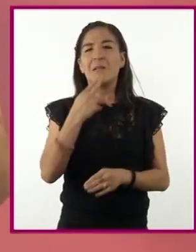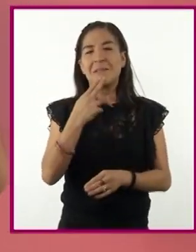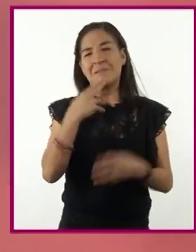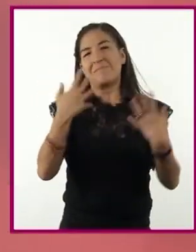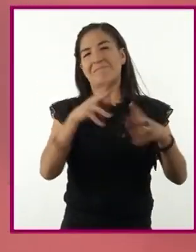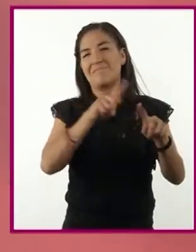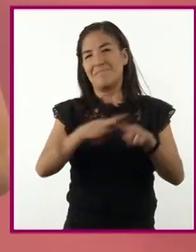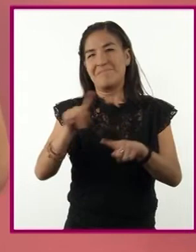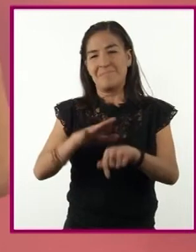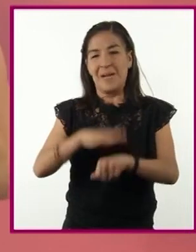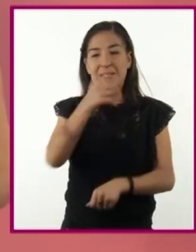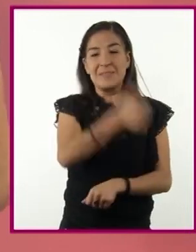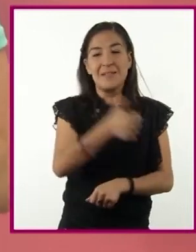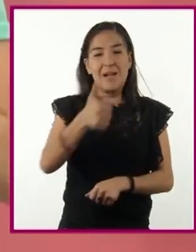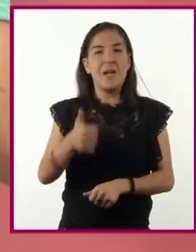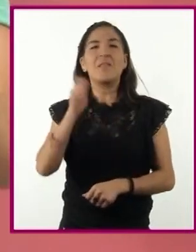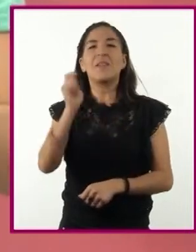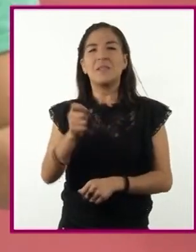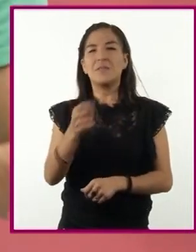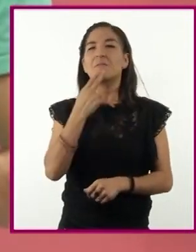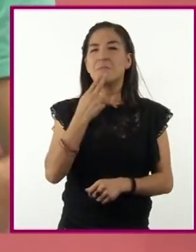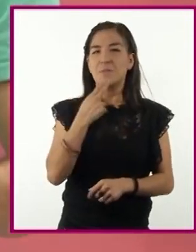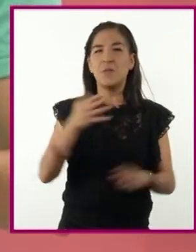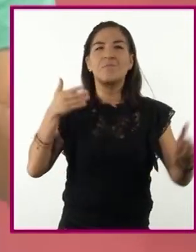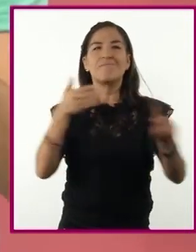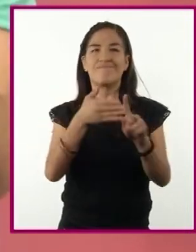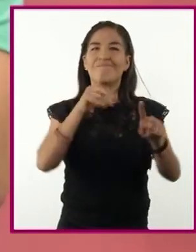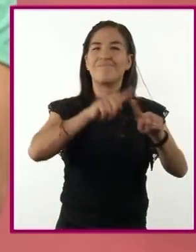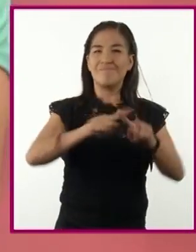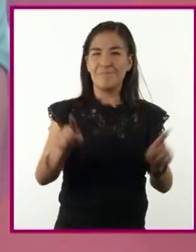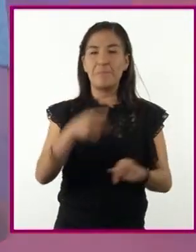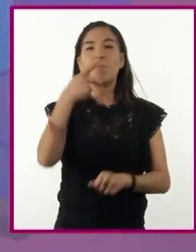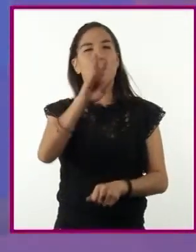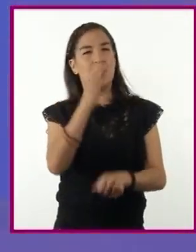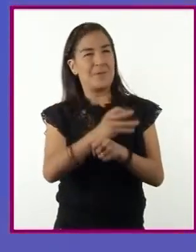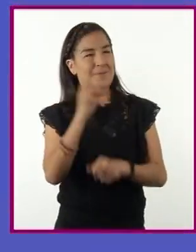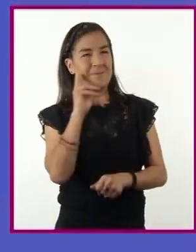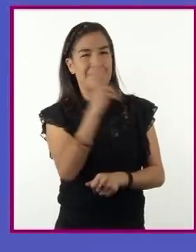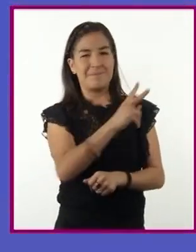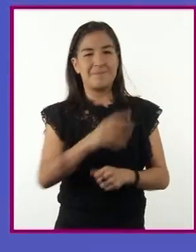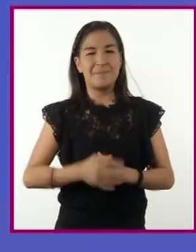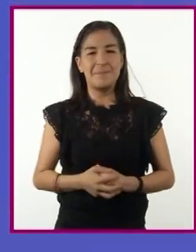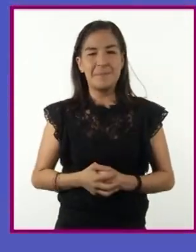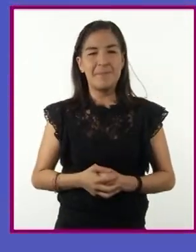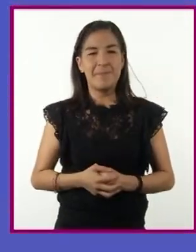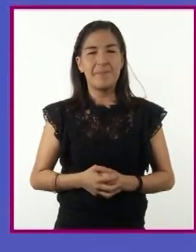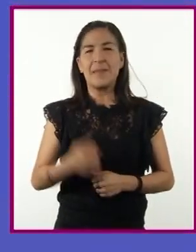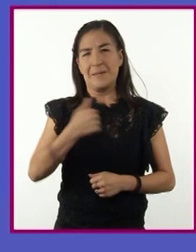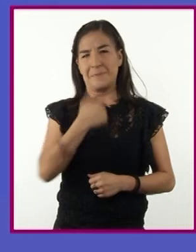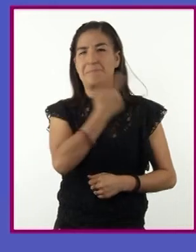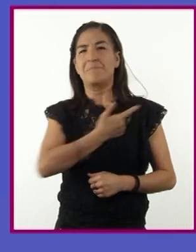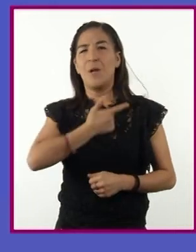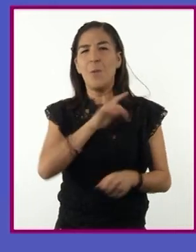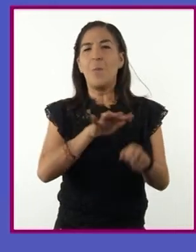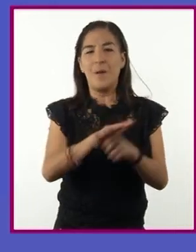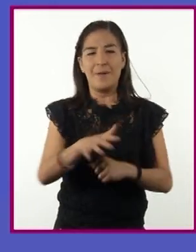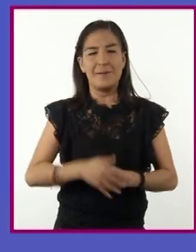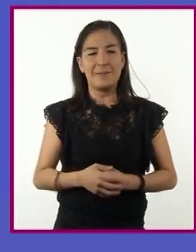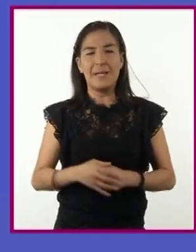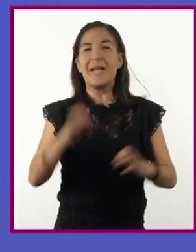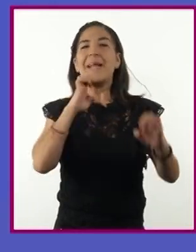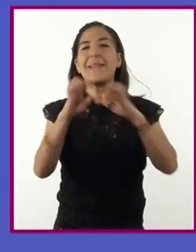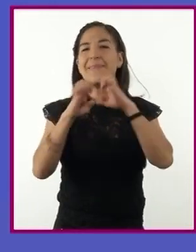diversos y cada uno posee objetivos distintos. Pero veamos, a mí me gusta el formato de